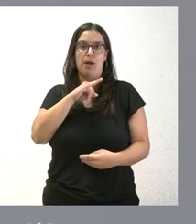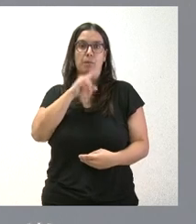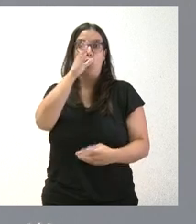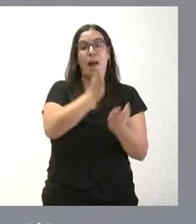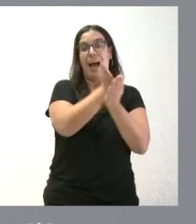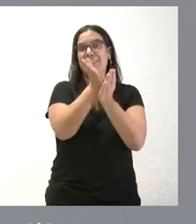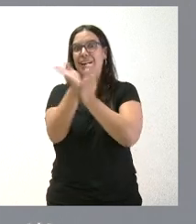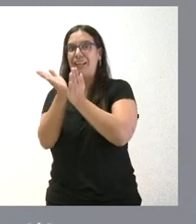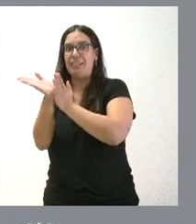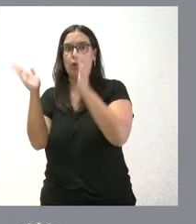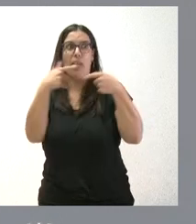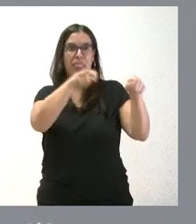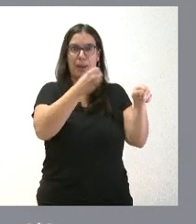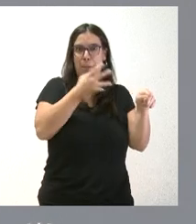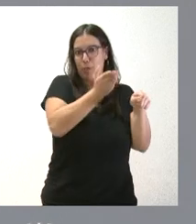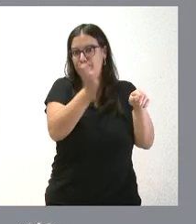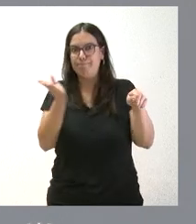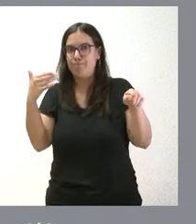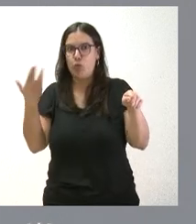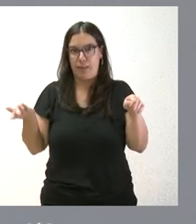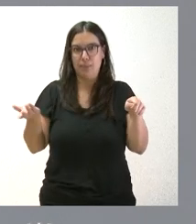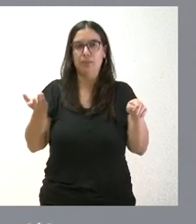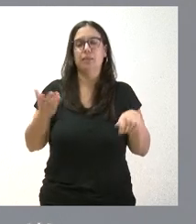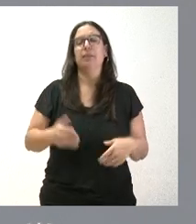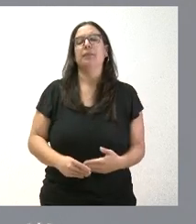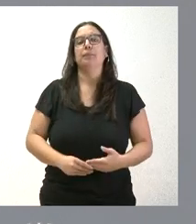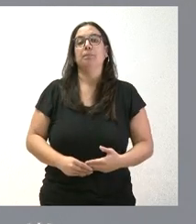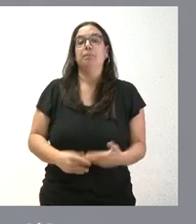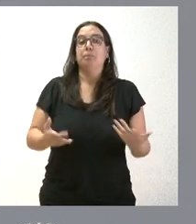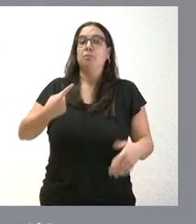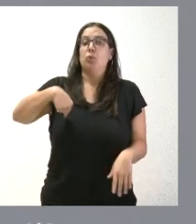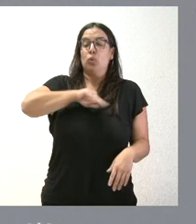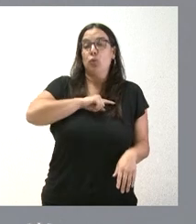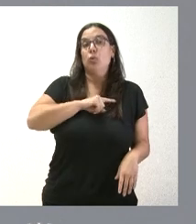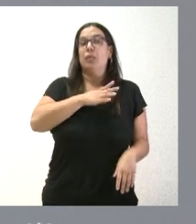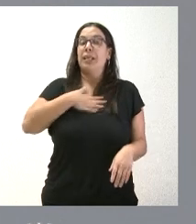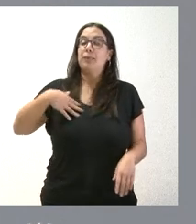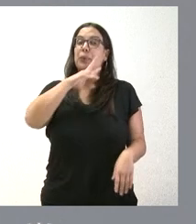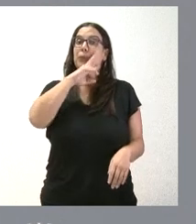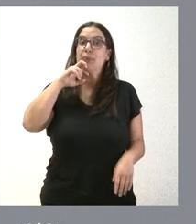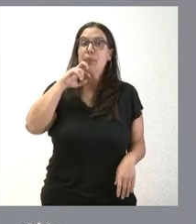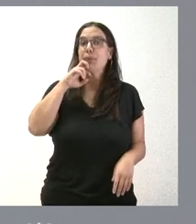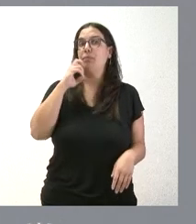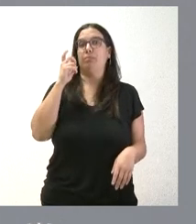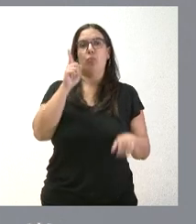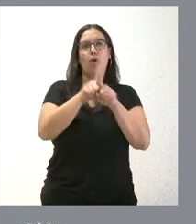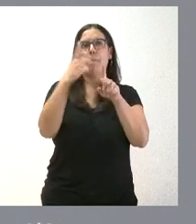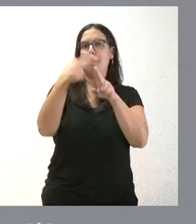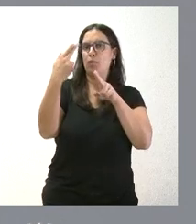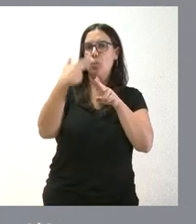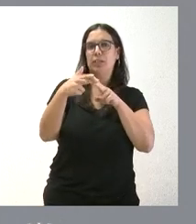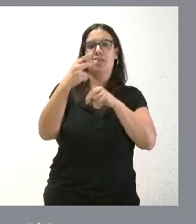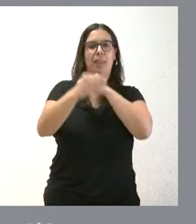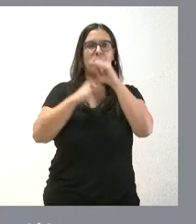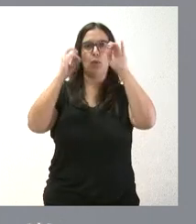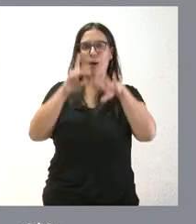alternativas, sobre todo en se planteara sin alternativas. Nosotros hubiéramos seguido manteniendo igualmente la misma política de desarrollar las